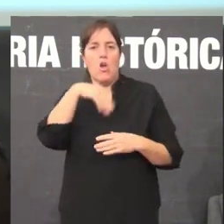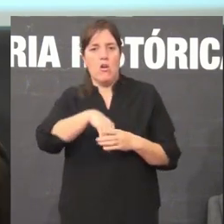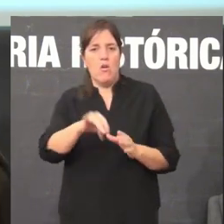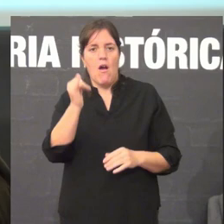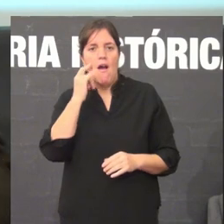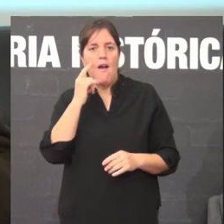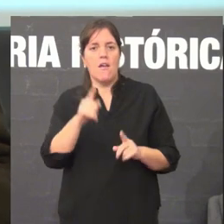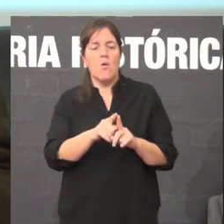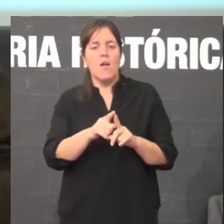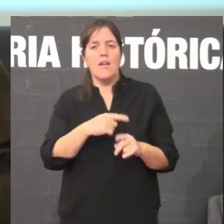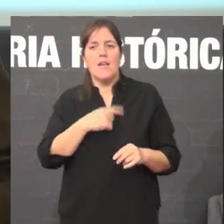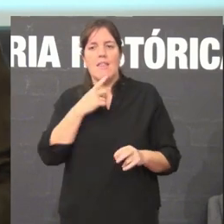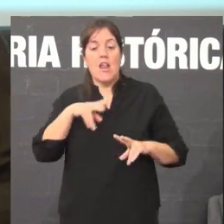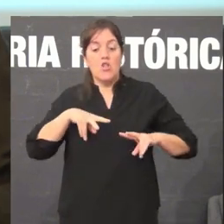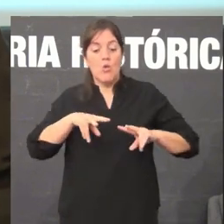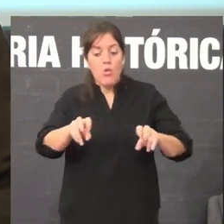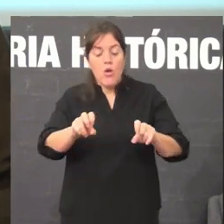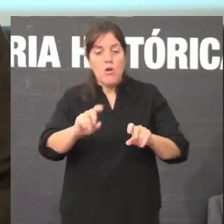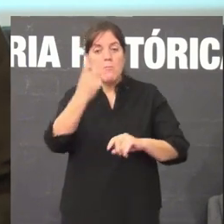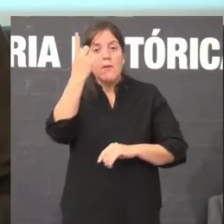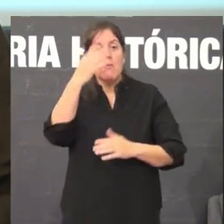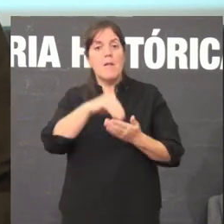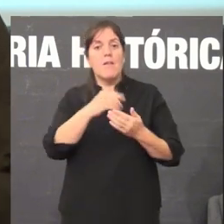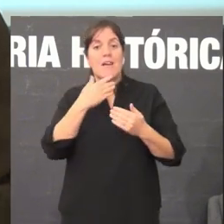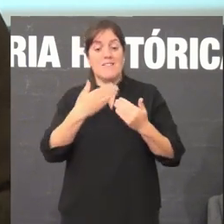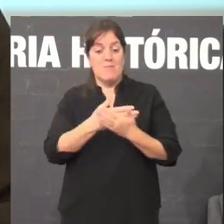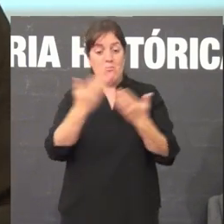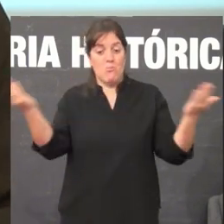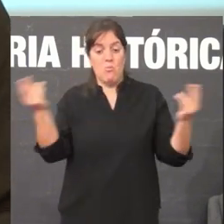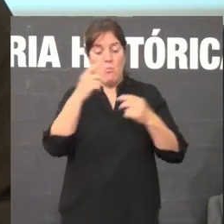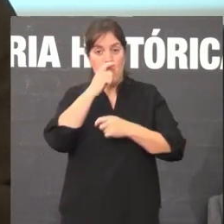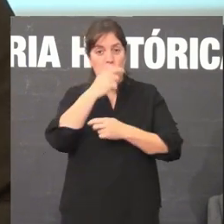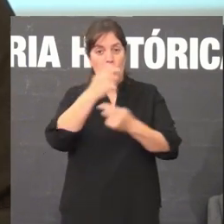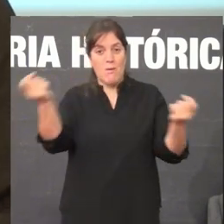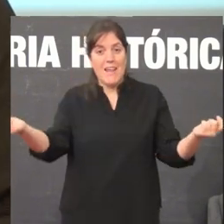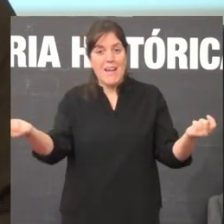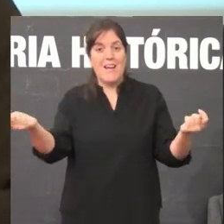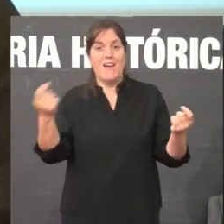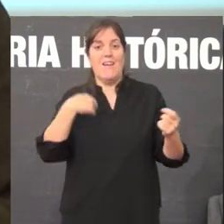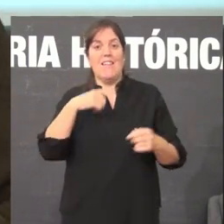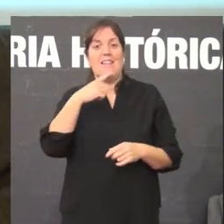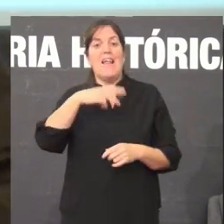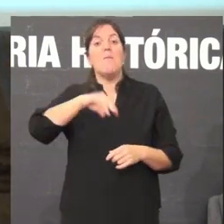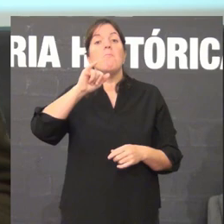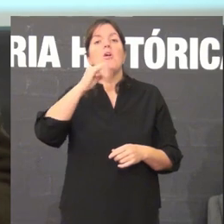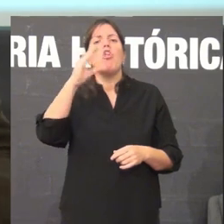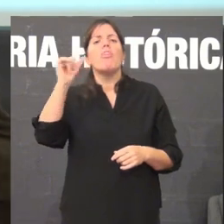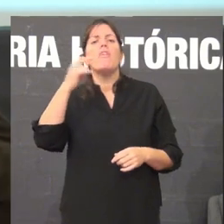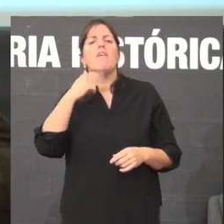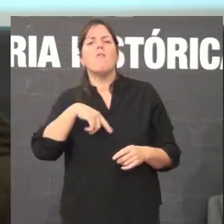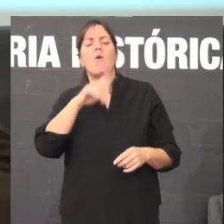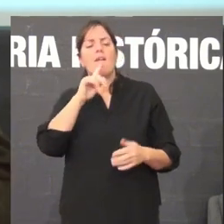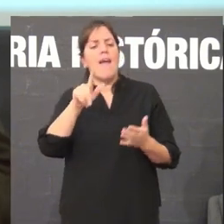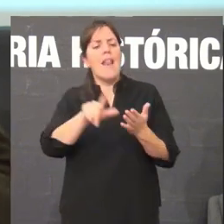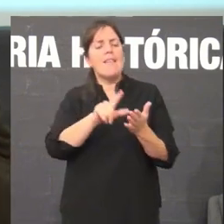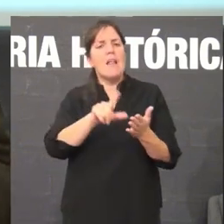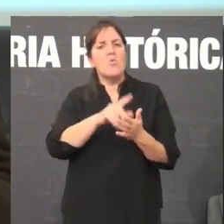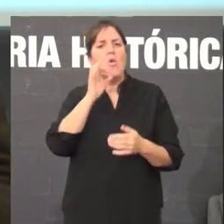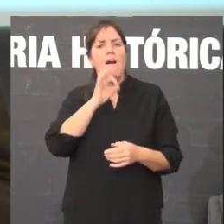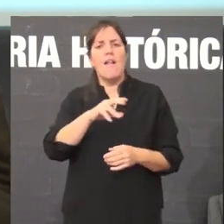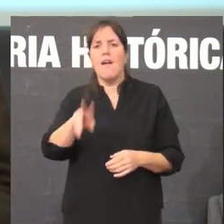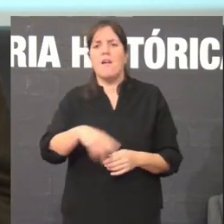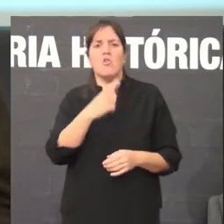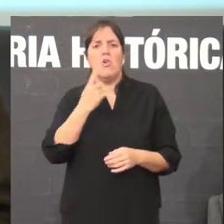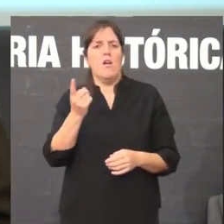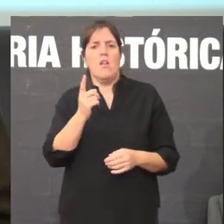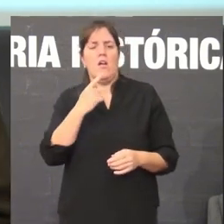dedica a maior parte de introducción da primeira vez que se publica o mío CIF a maior parte de introducción é explicar que a literatura galega non pude existir e aquilo que existiu